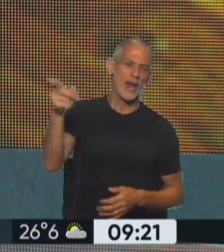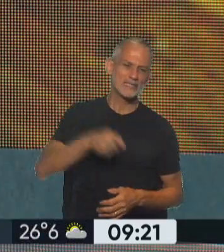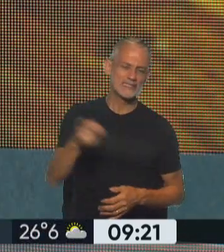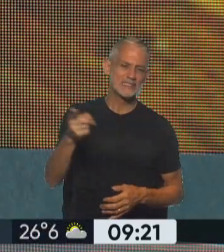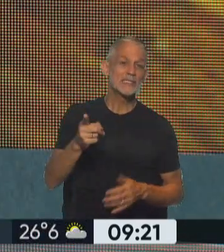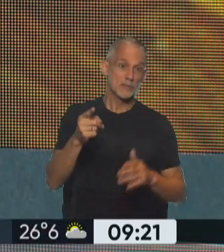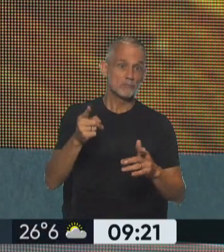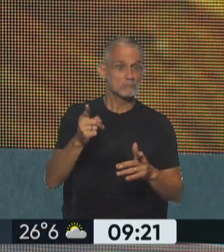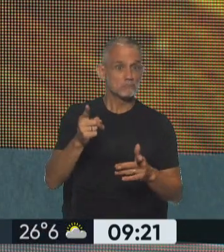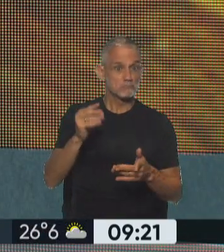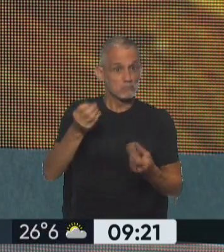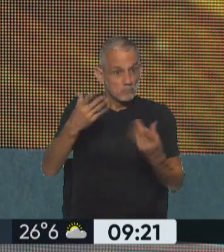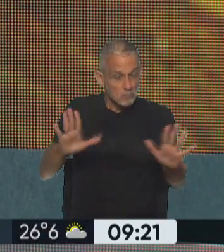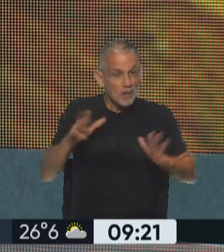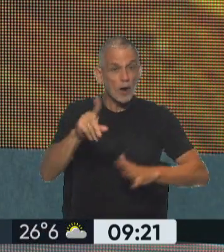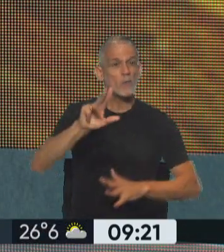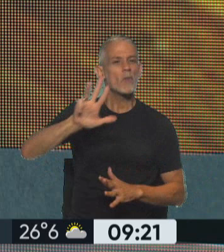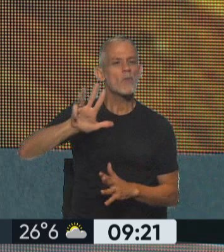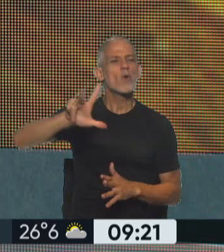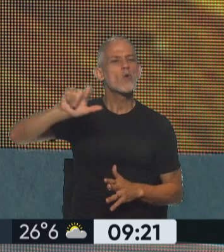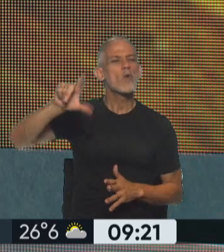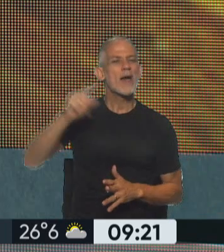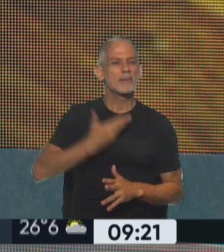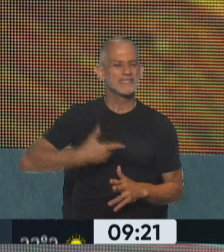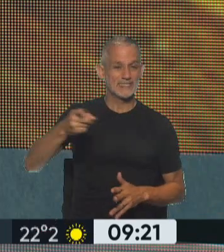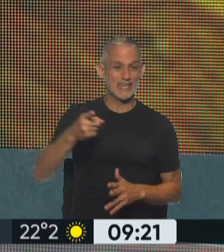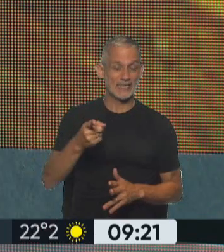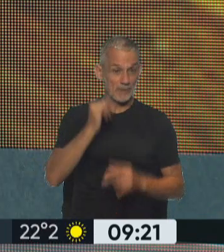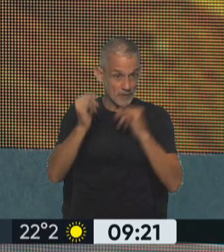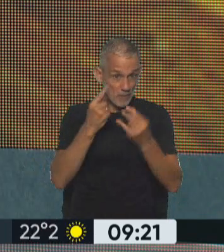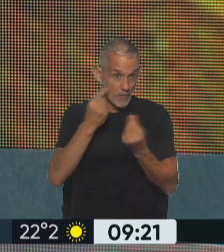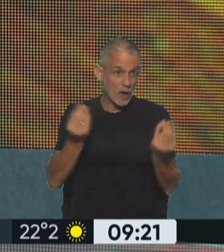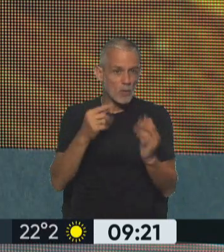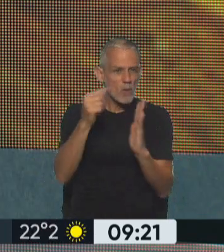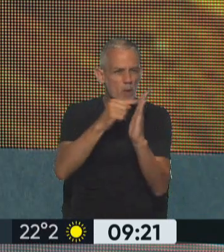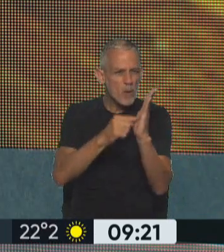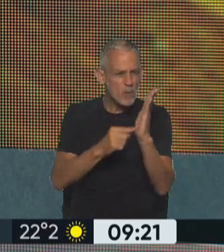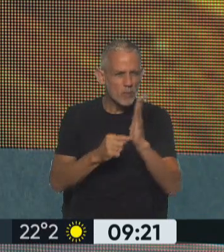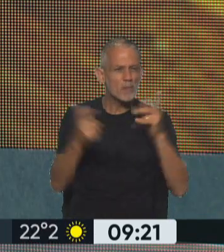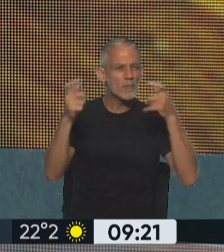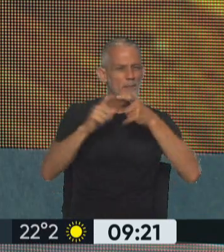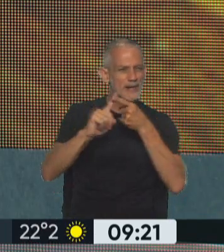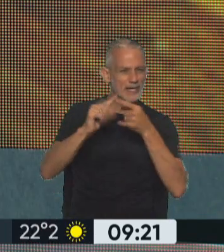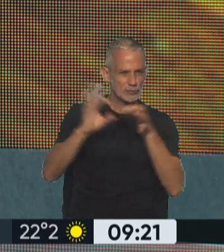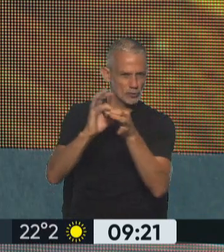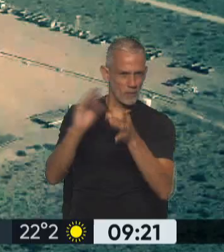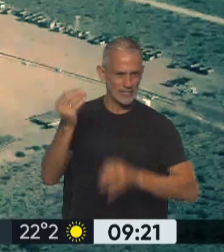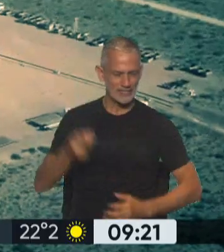profundizó a partir de Lula, presidente. En este informe compartimos cuáles son los ejes de esta relación bilateral.